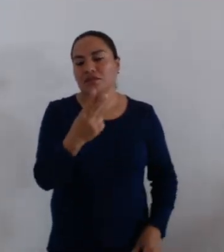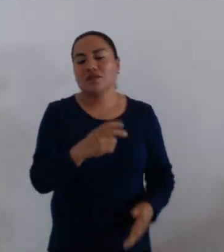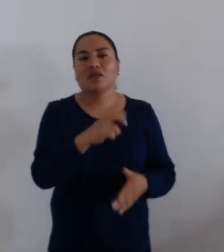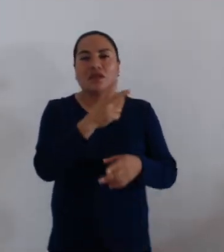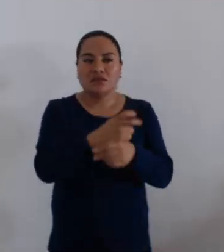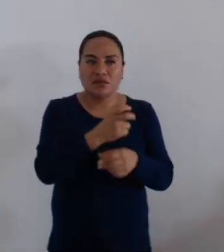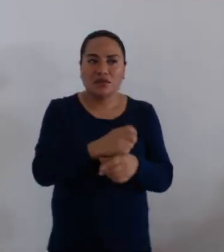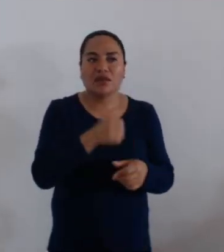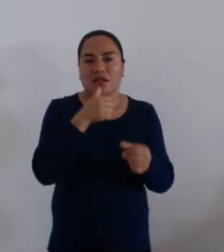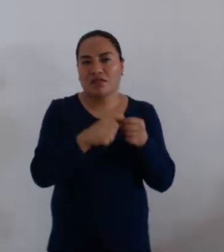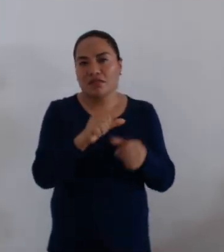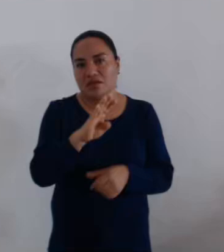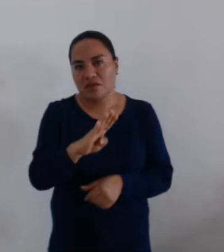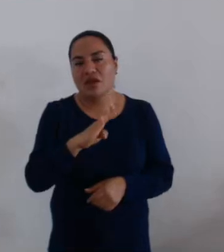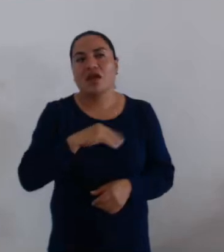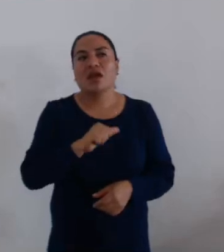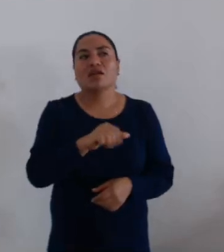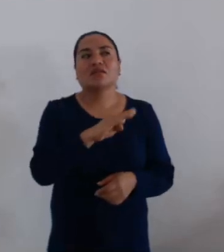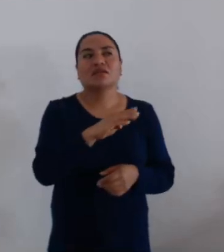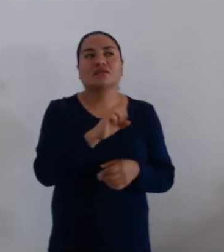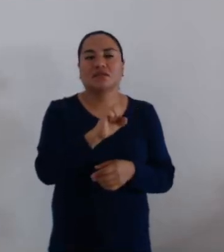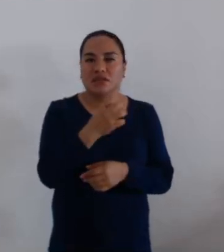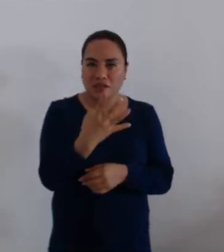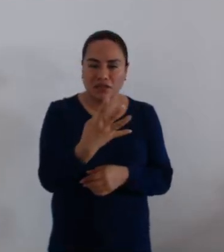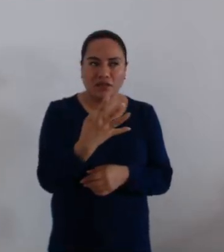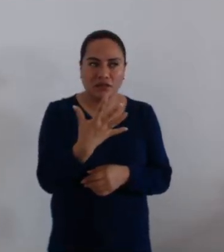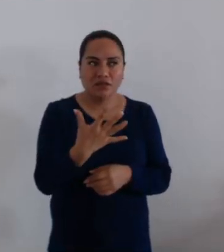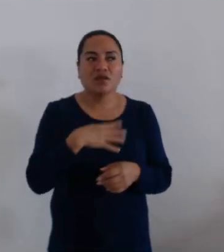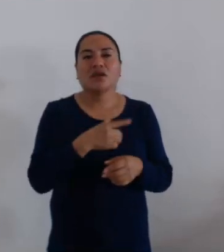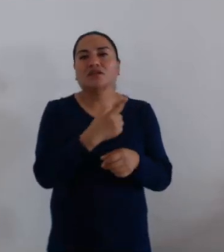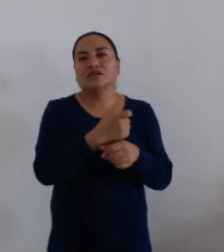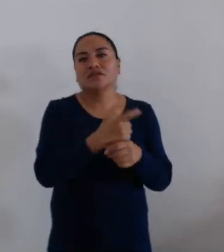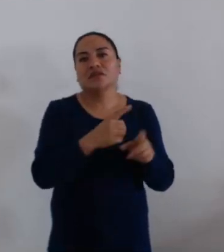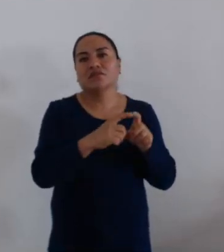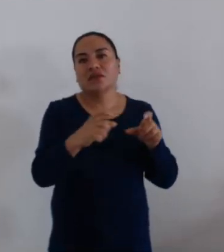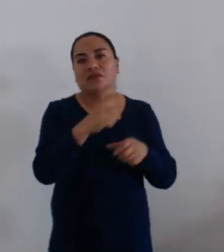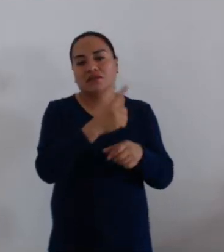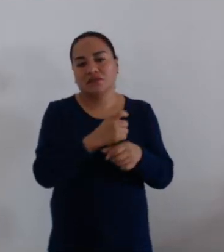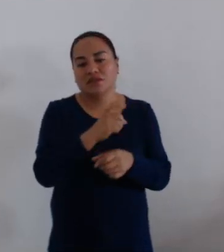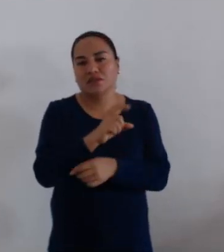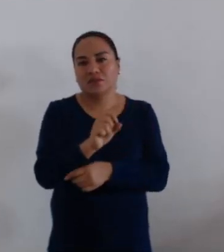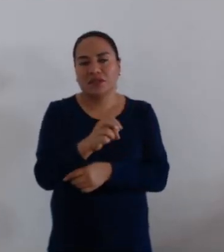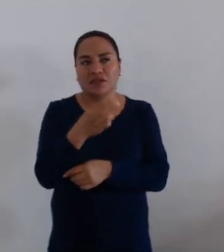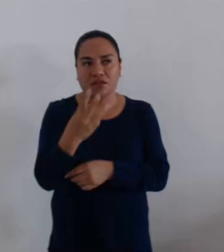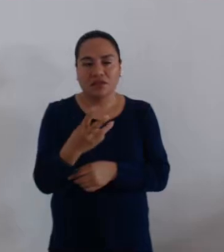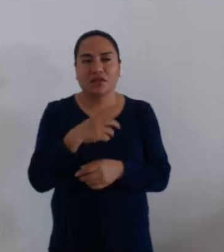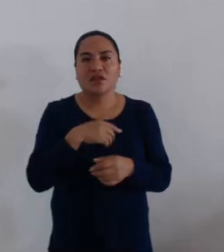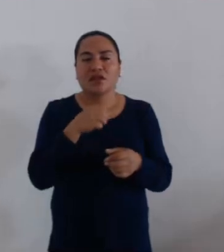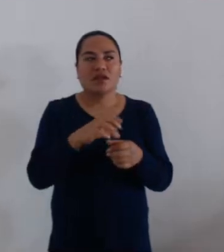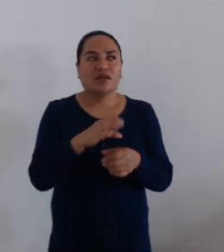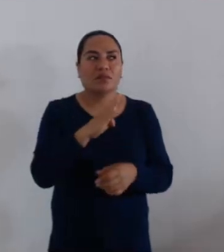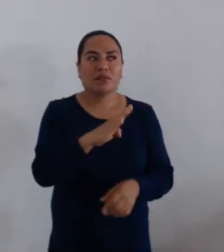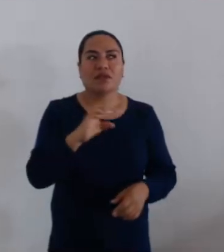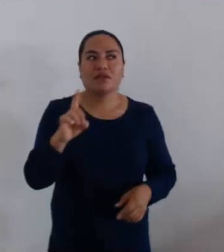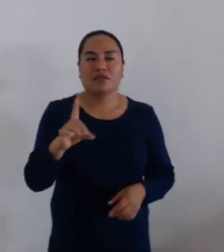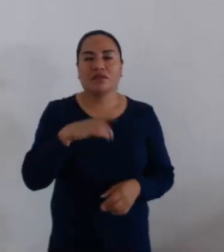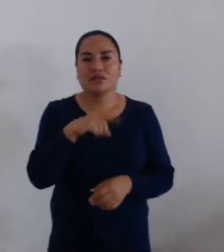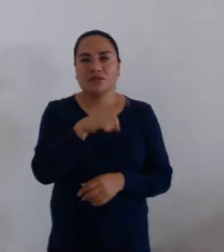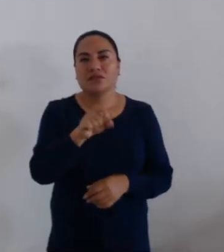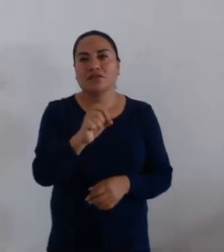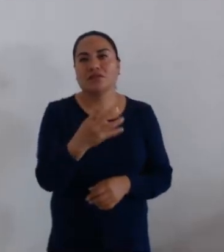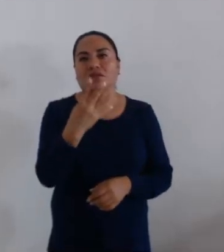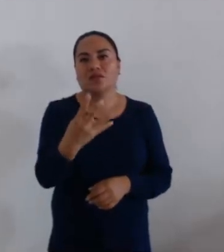fracción segunda, inciso A, 95, fracción séptima, 123, fracción cuarta, incisos B y D y